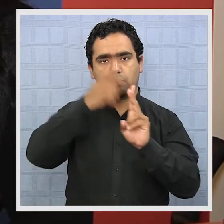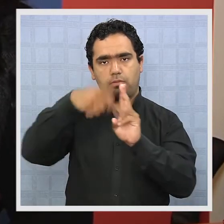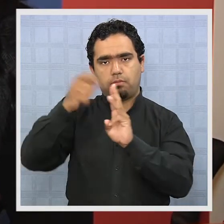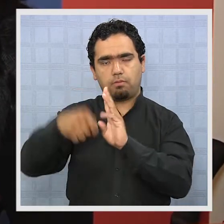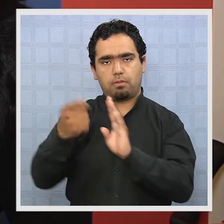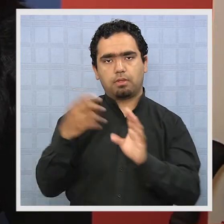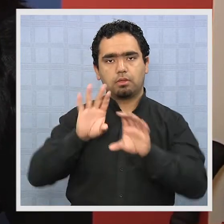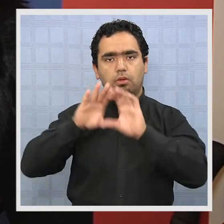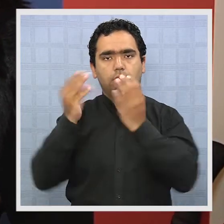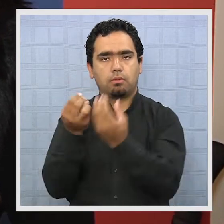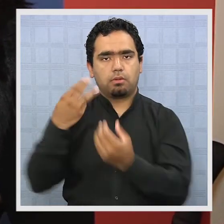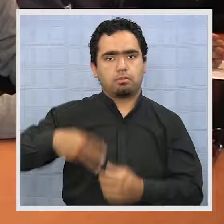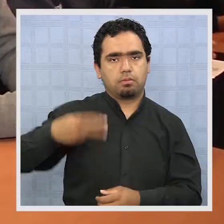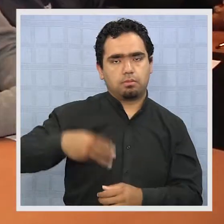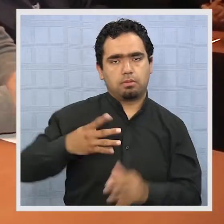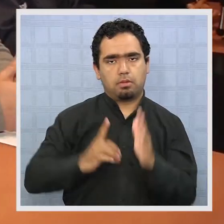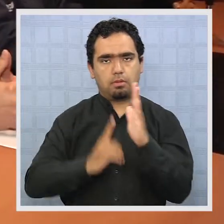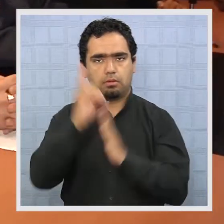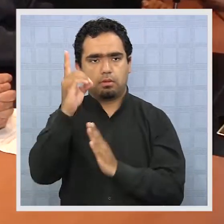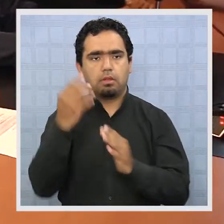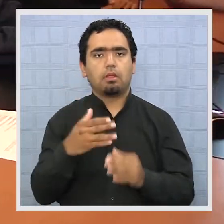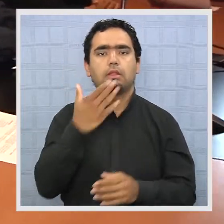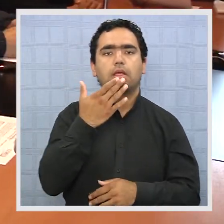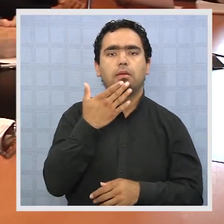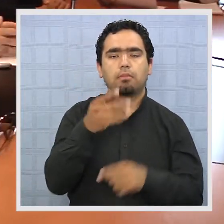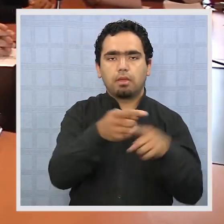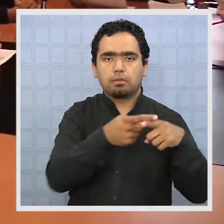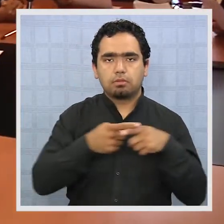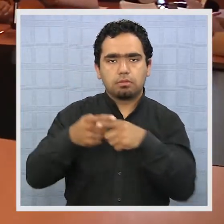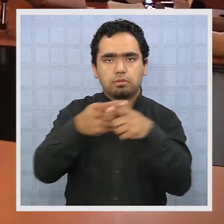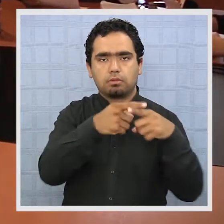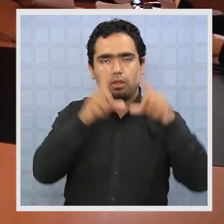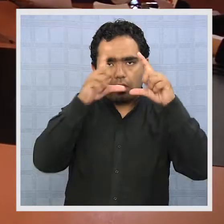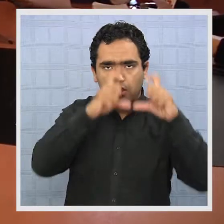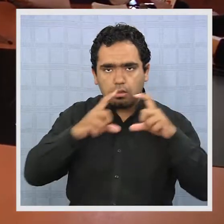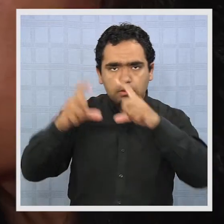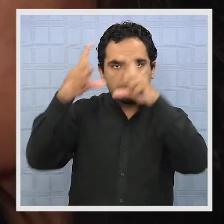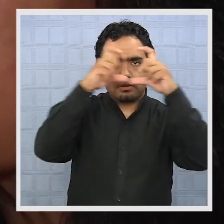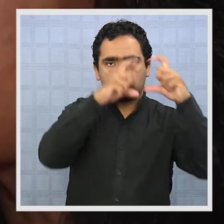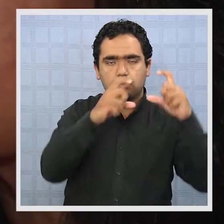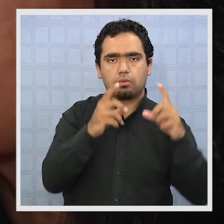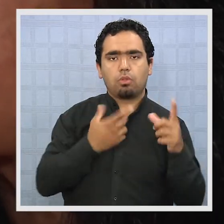Corporación Regional de Desarrollo y la Asociación Chilena de Empresas Turísticas, ACHET.